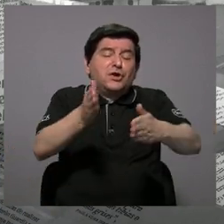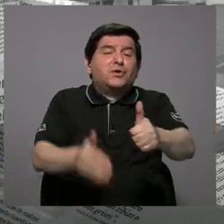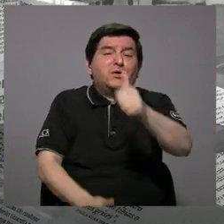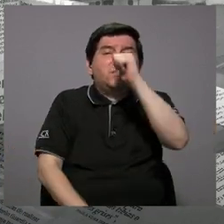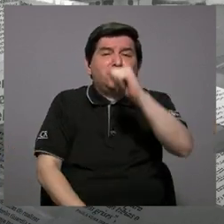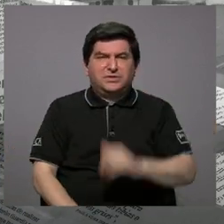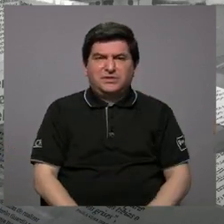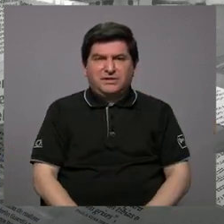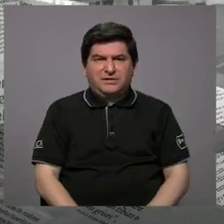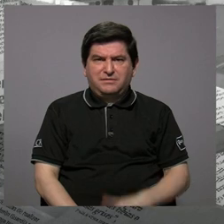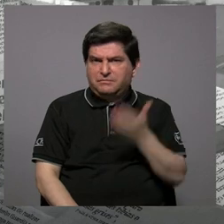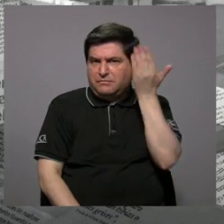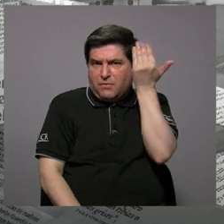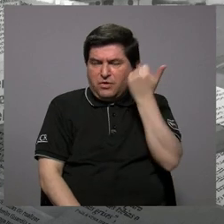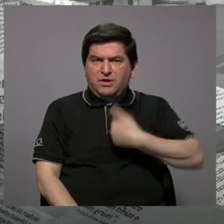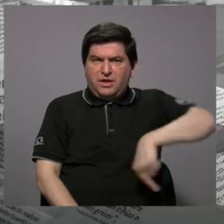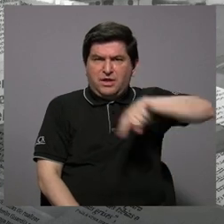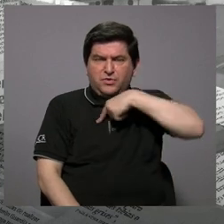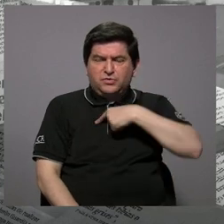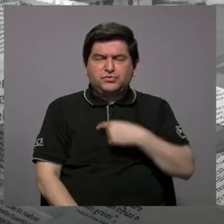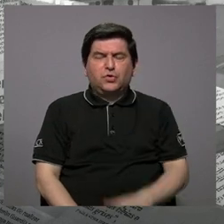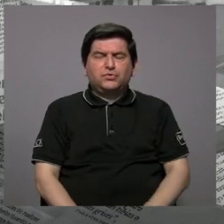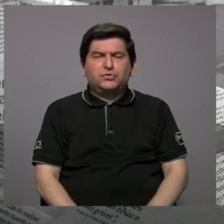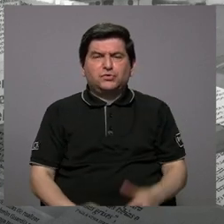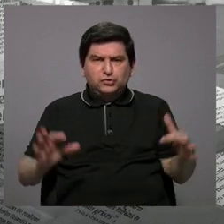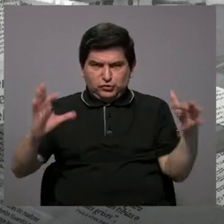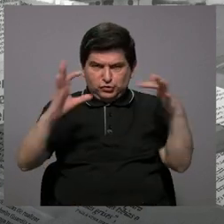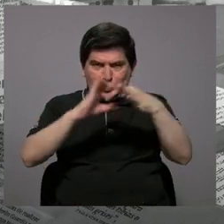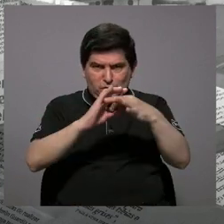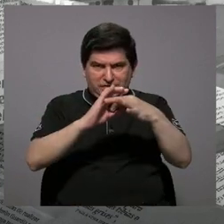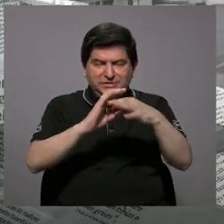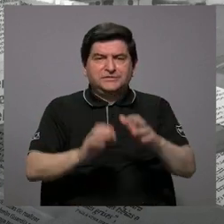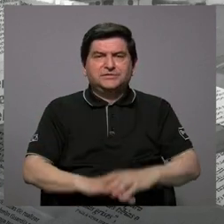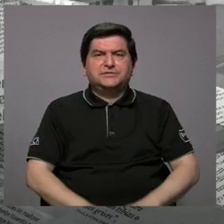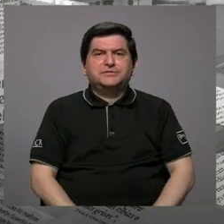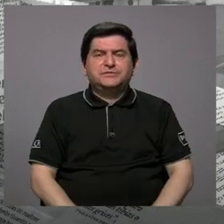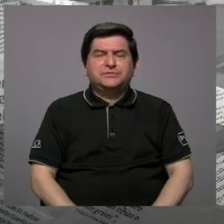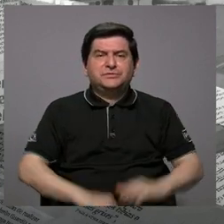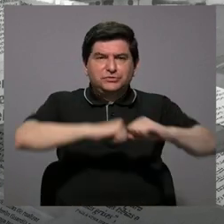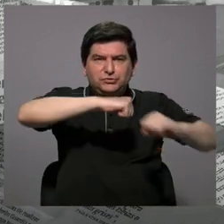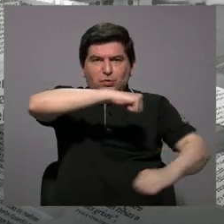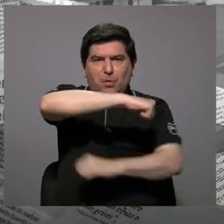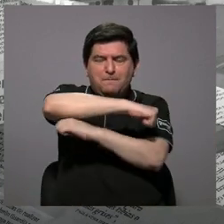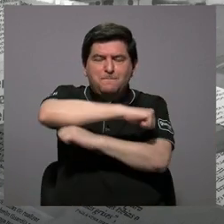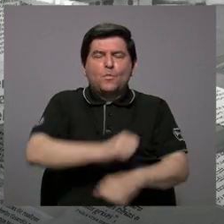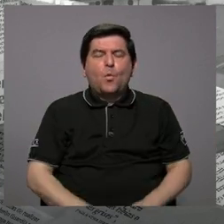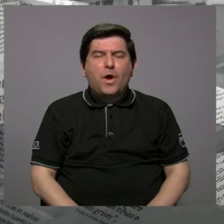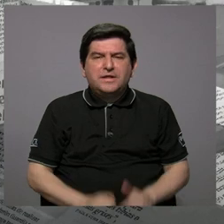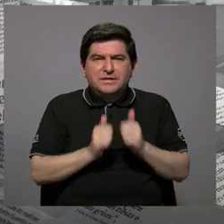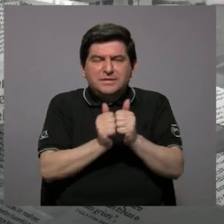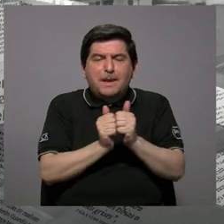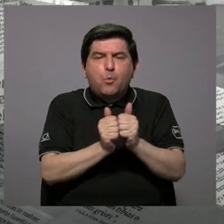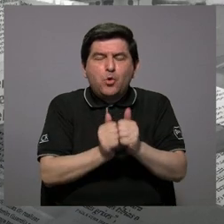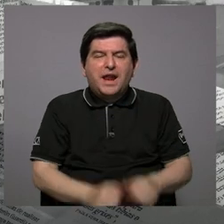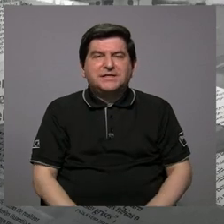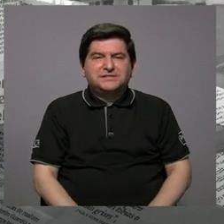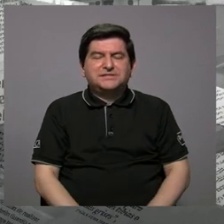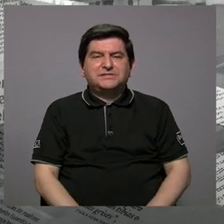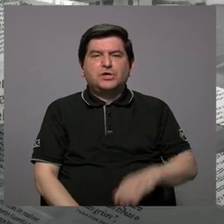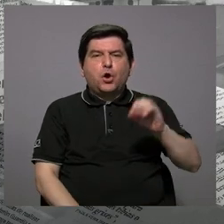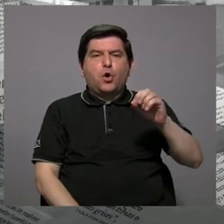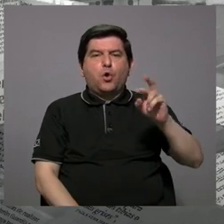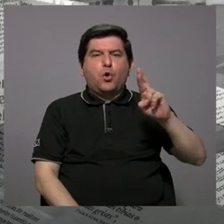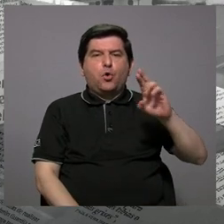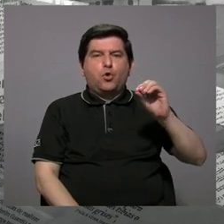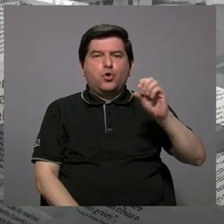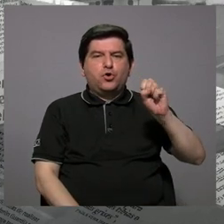porque se supone que estamos interconectados de Puente de Mulas de Oroce 1 y